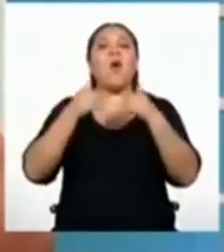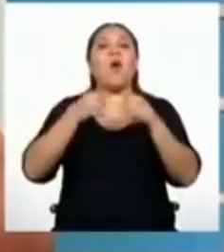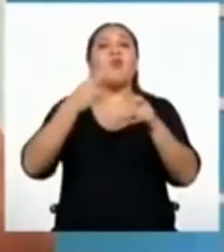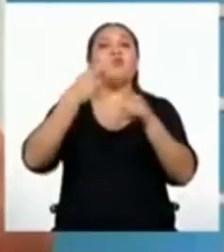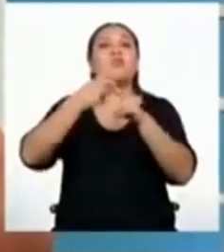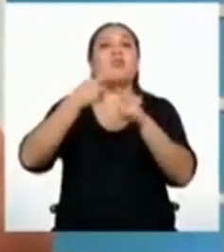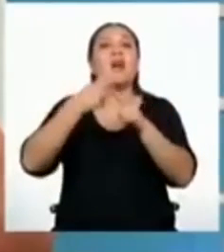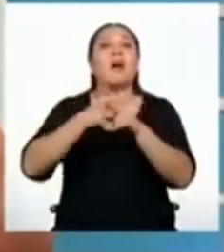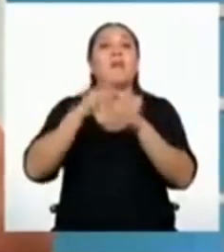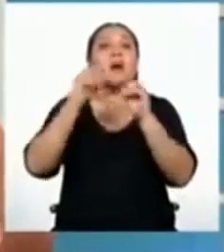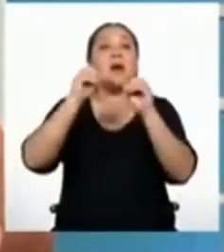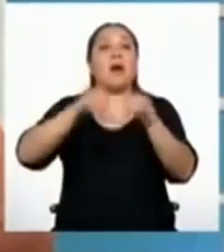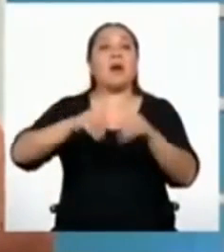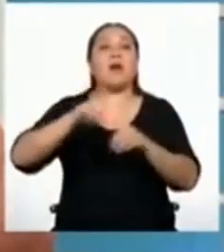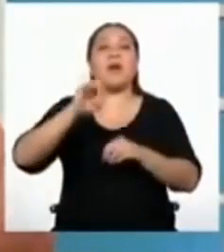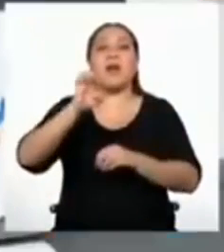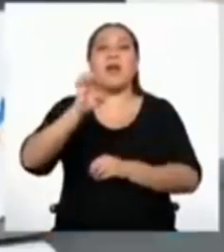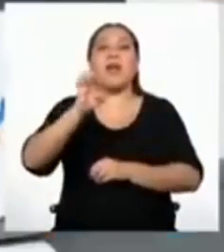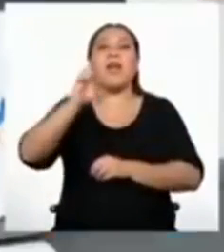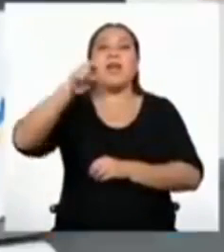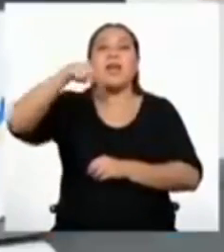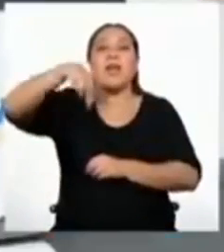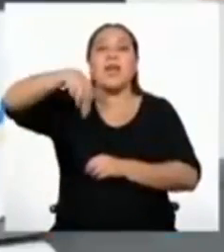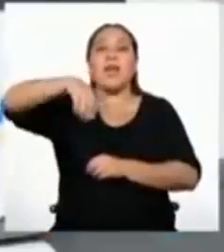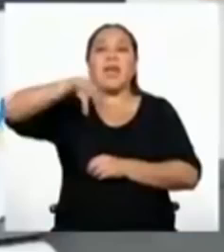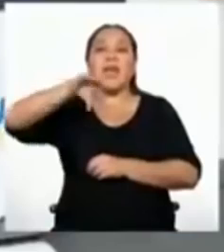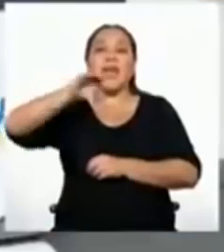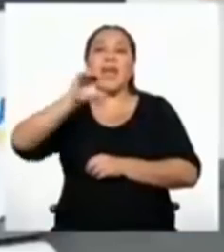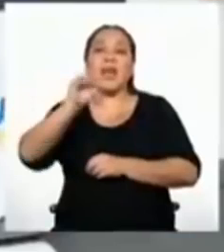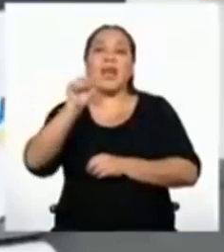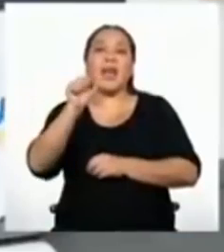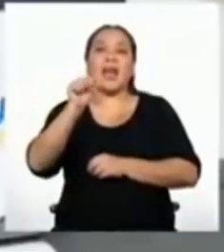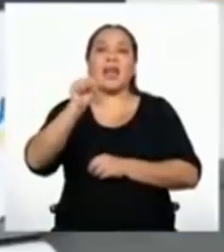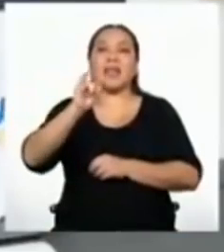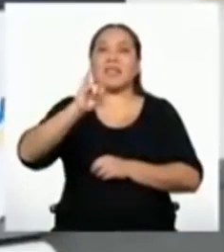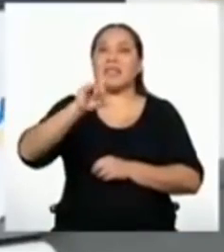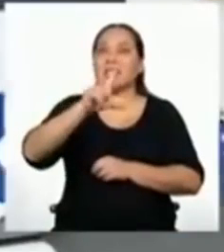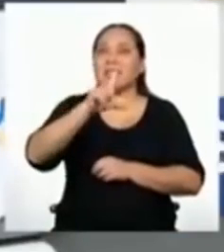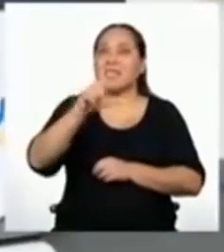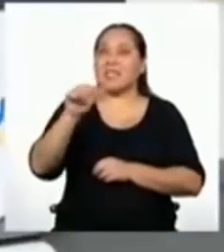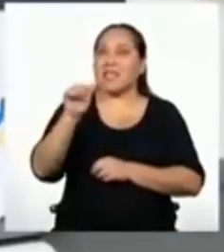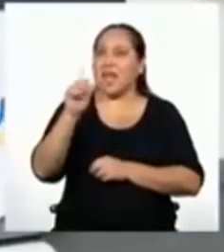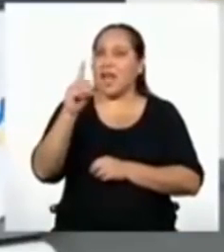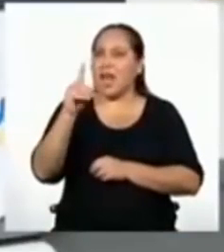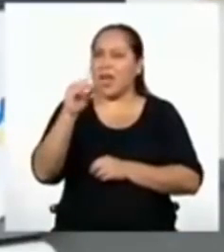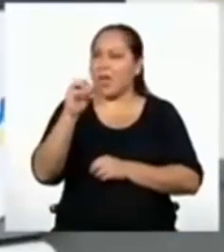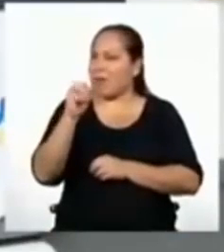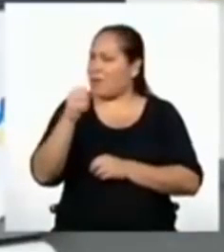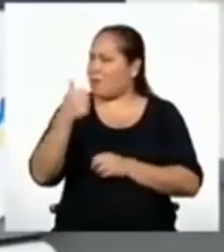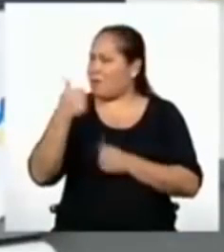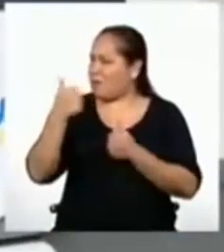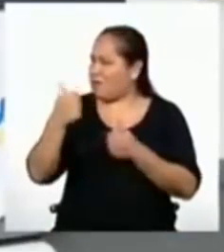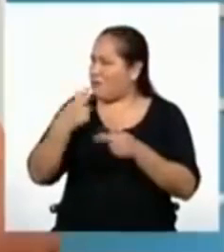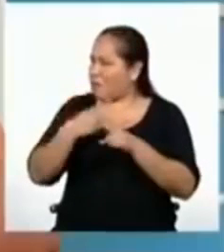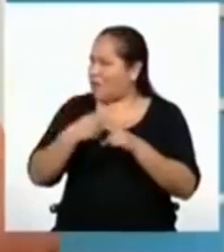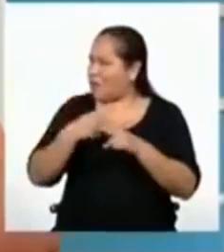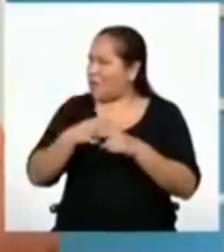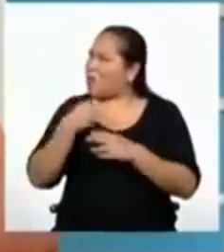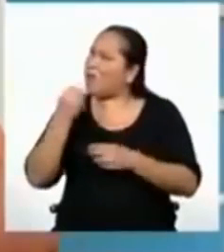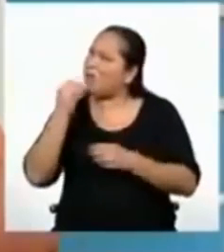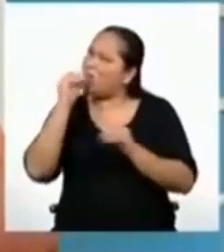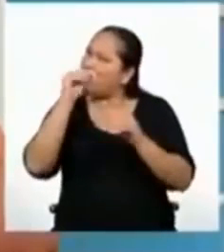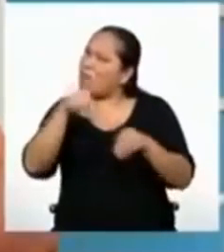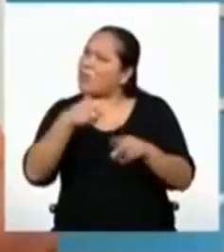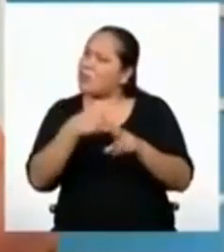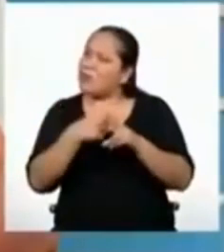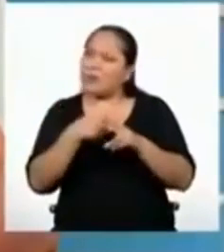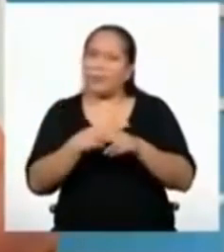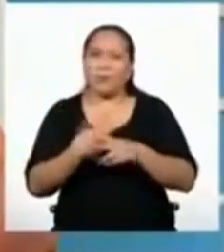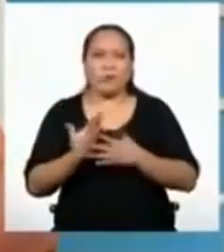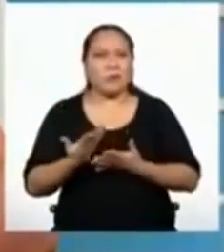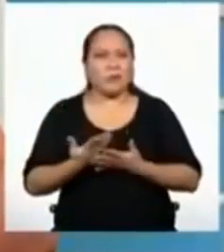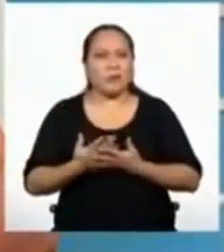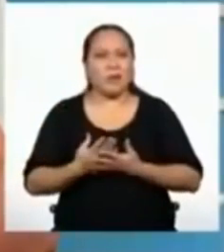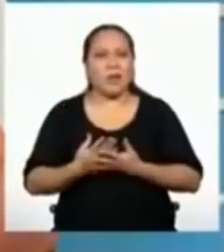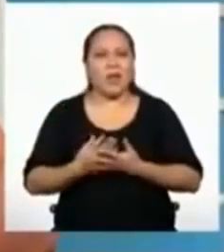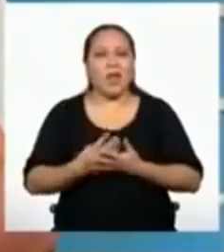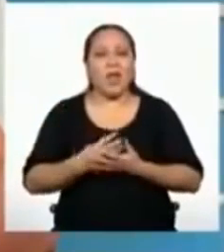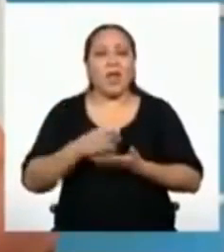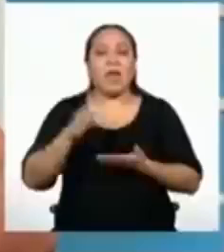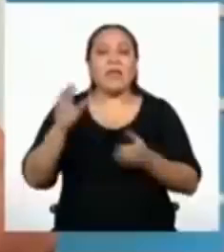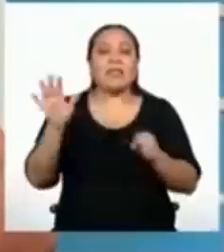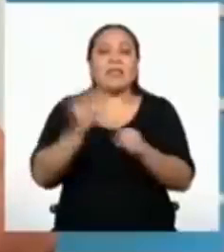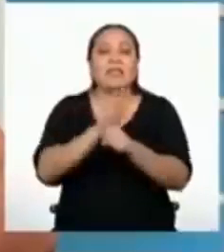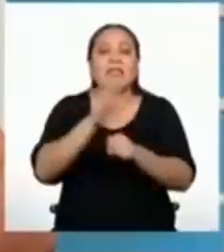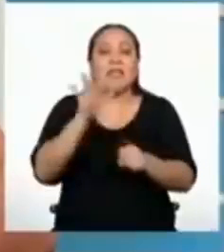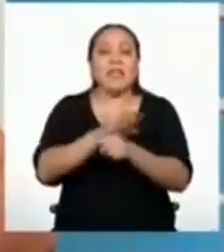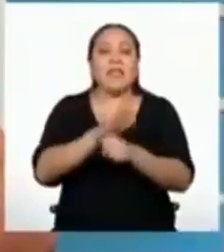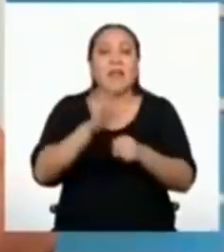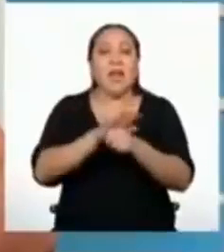llama Encasillados. ¡Asu! ¡Qué buen nombre, profesora! ¿Ah? ¿Por qué se llama así? Es que consiste en cubrir